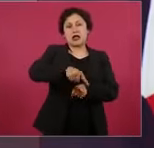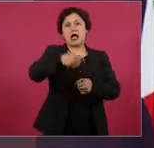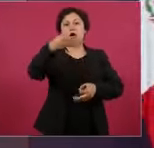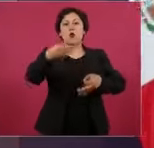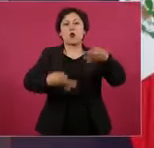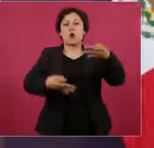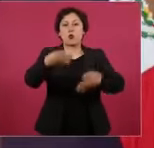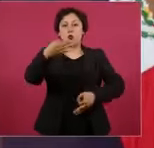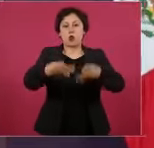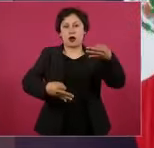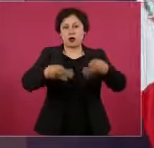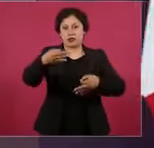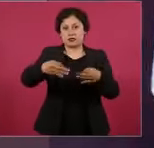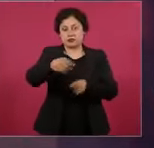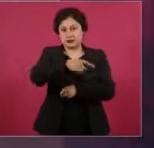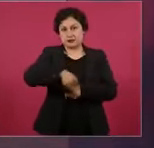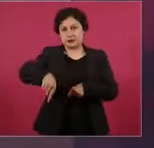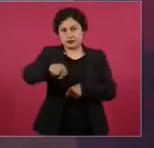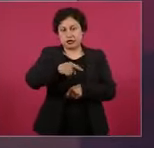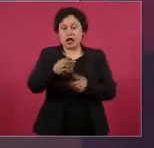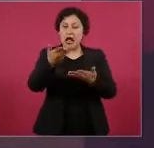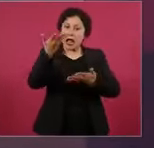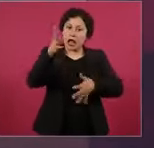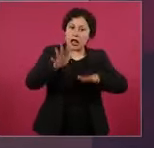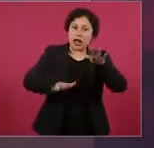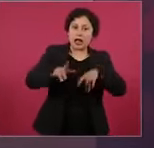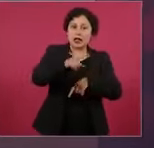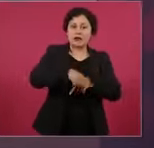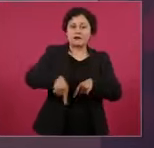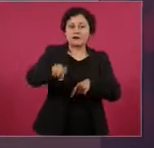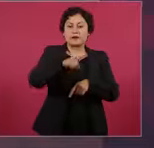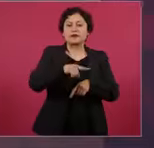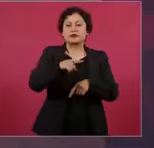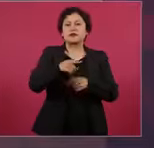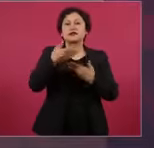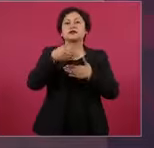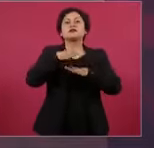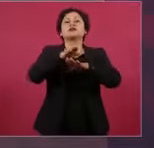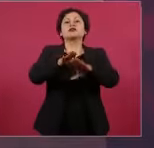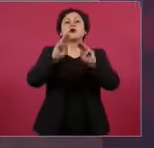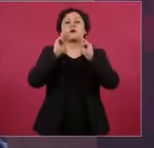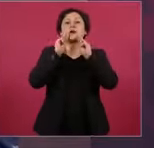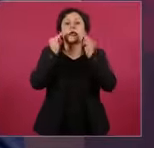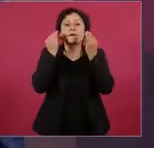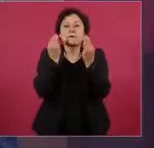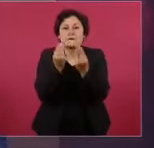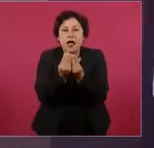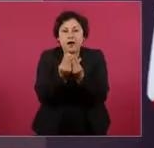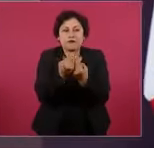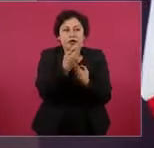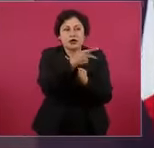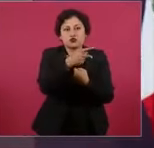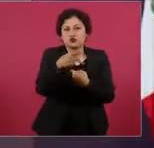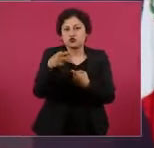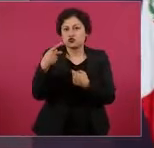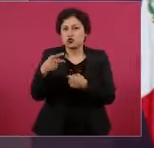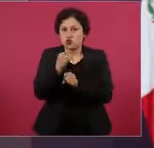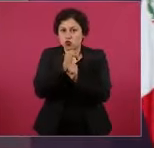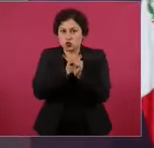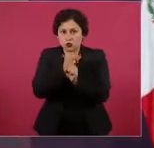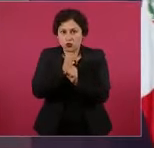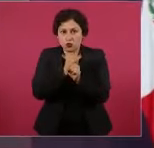sobre delincuencia organizada, o sea, cómo protegerlos.